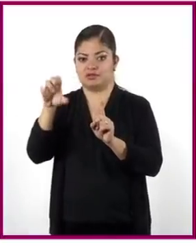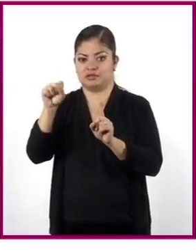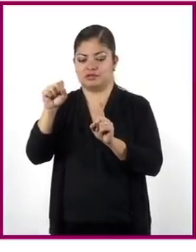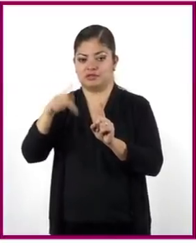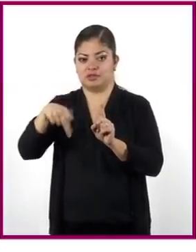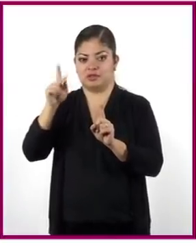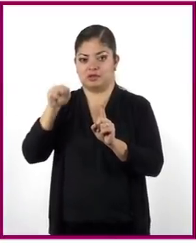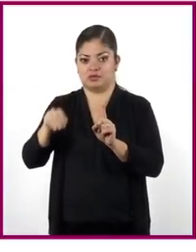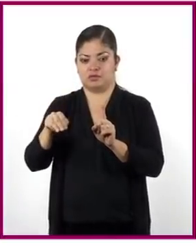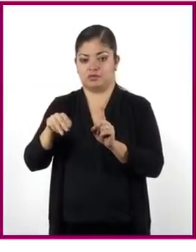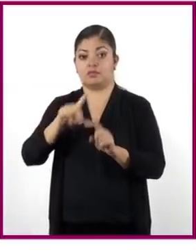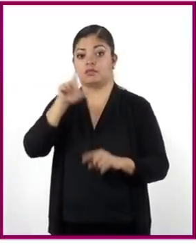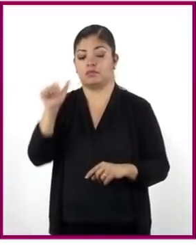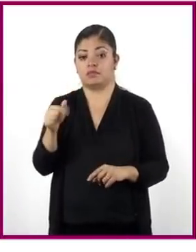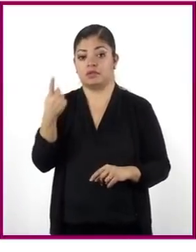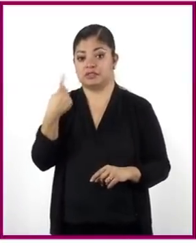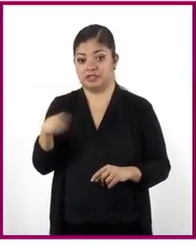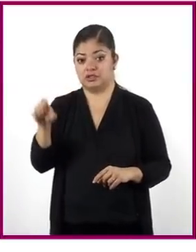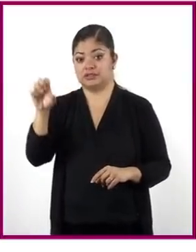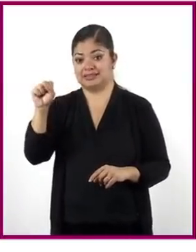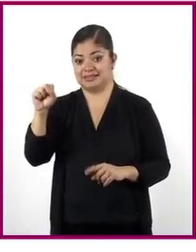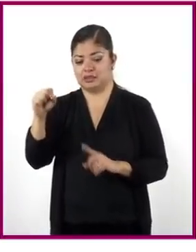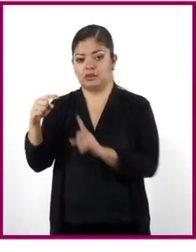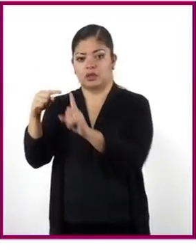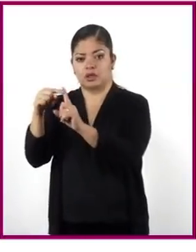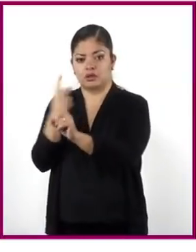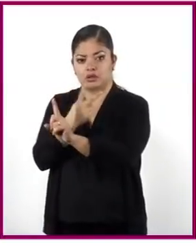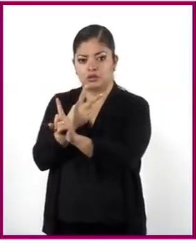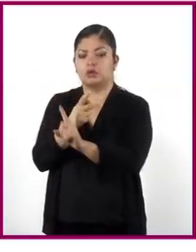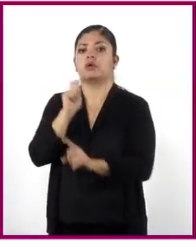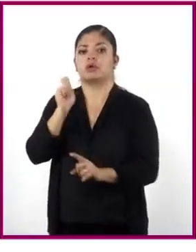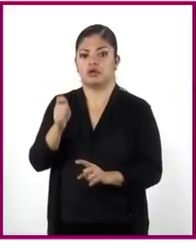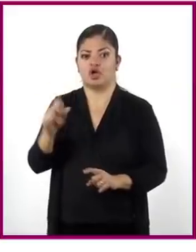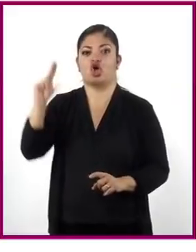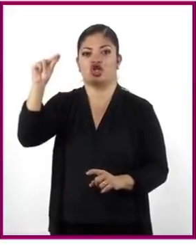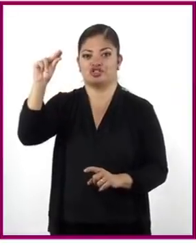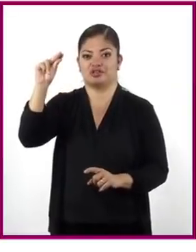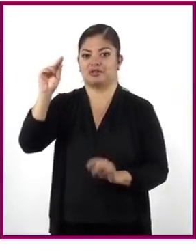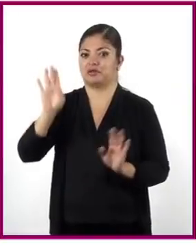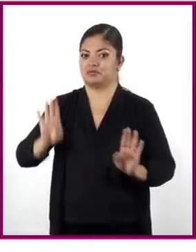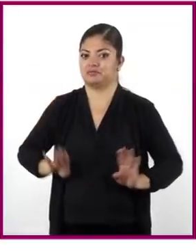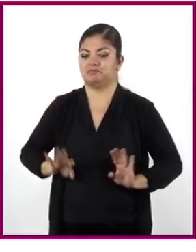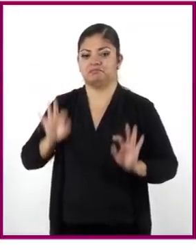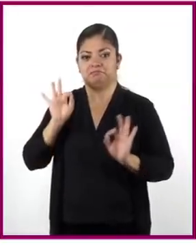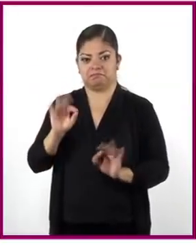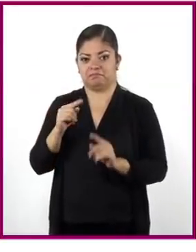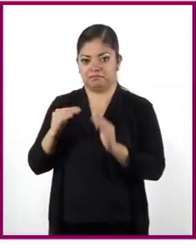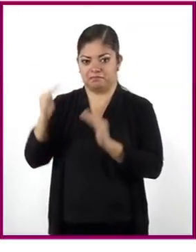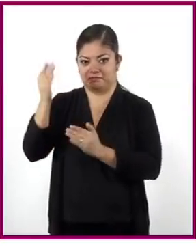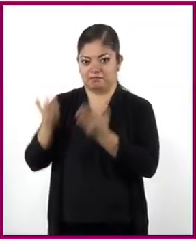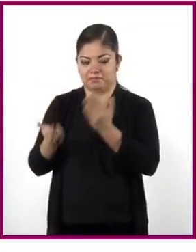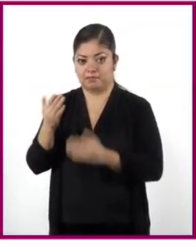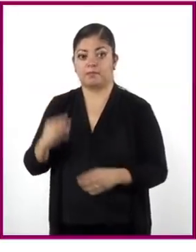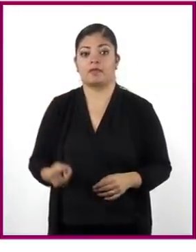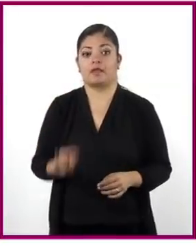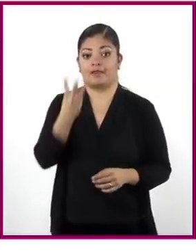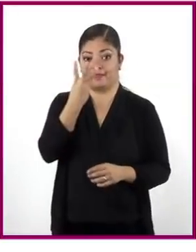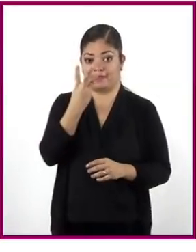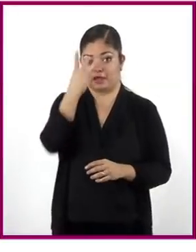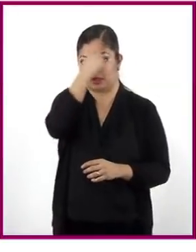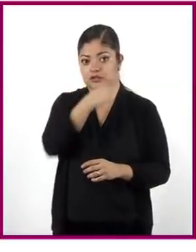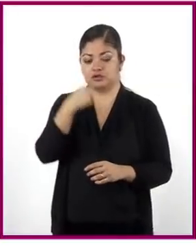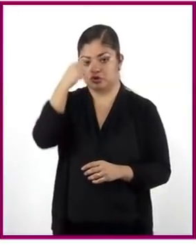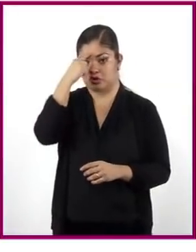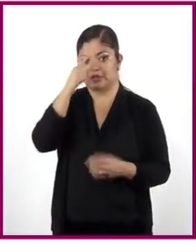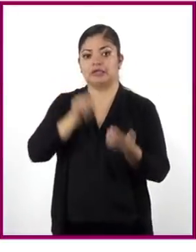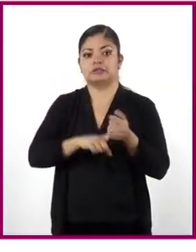Y 160 entre 2, eso es igual a 80. Ajá. Ahora, en tres horas, vemos que